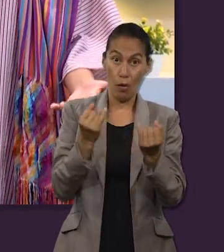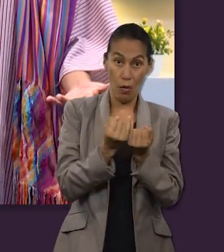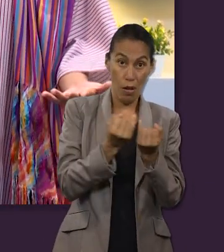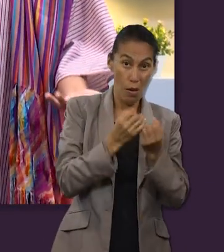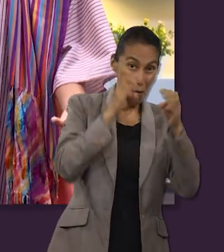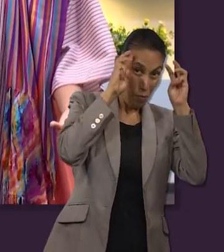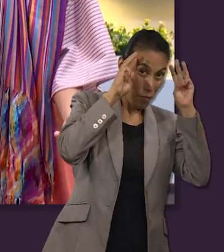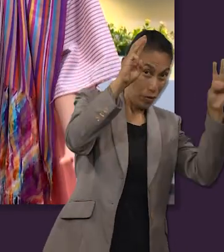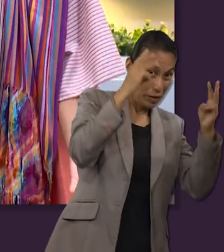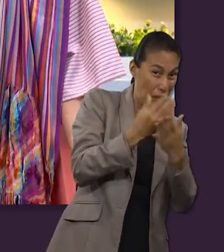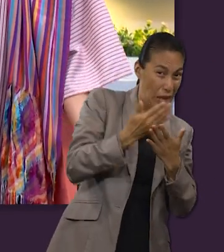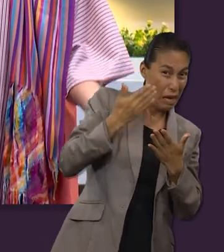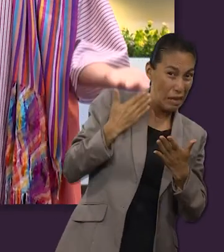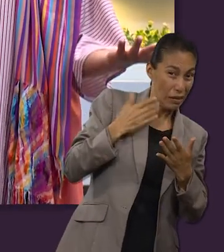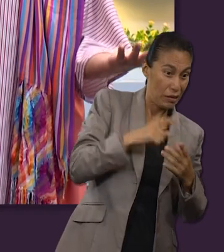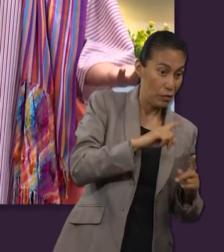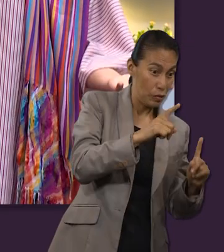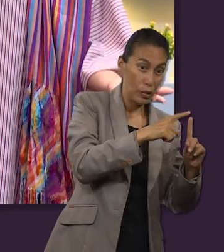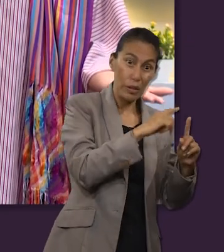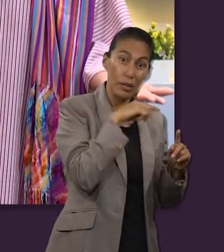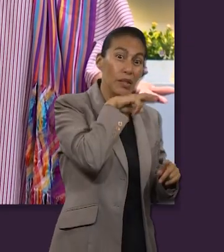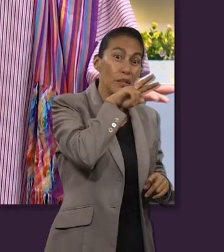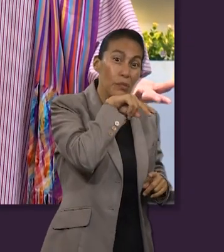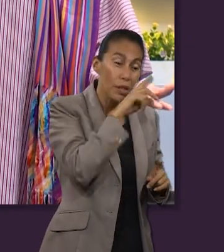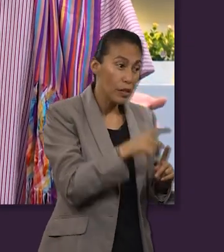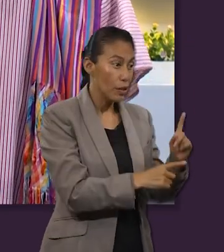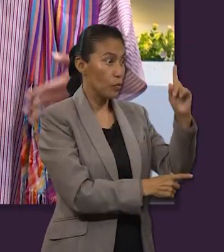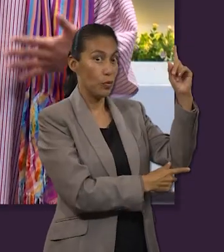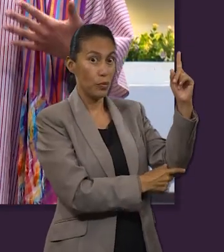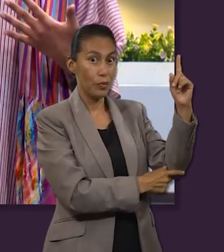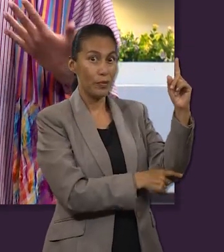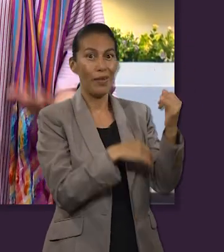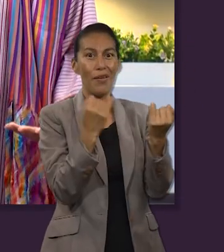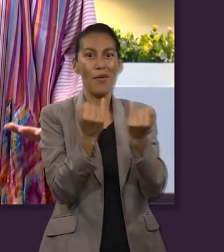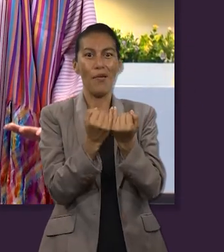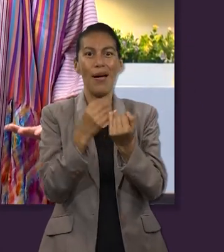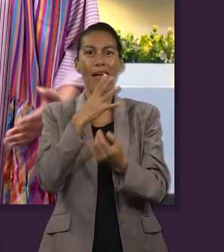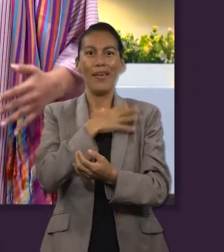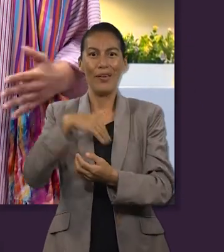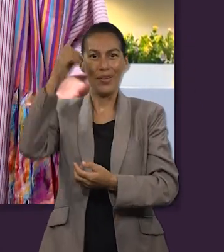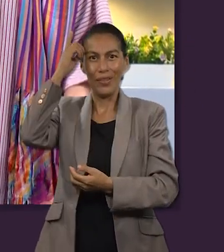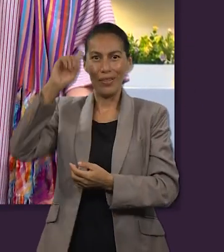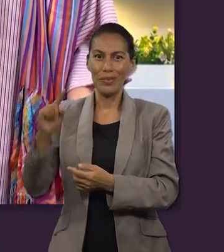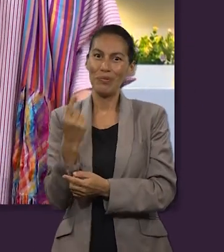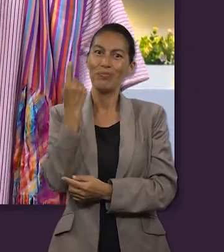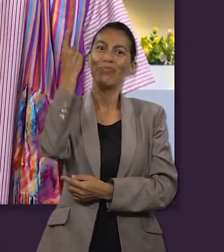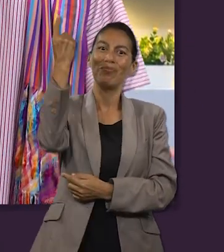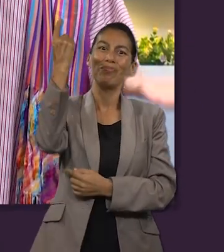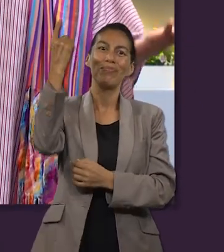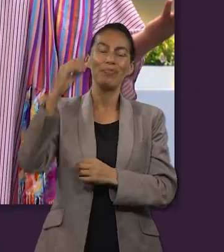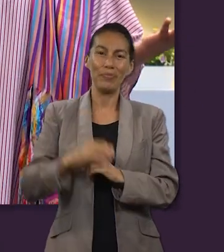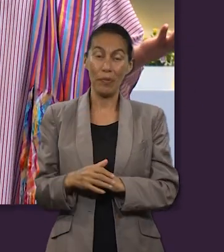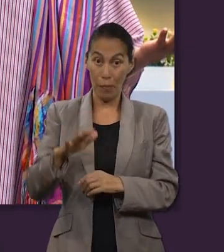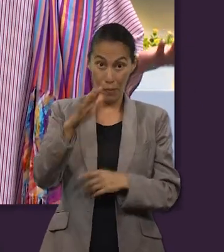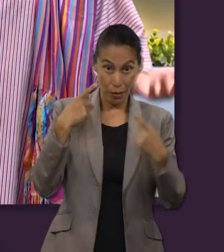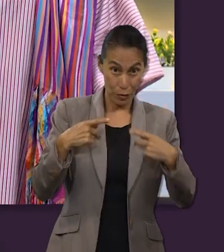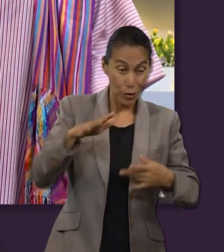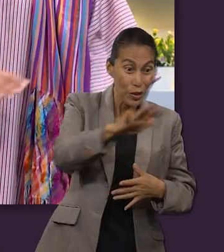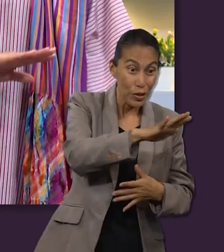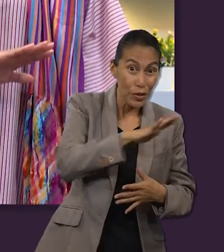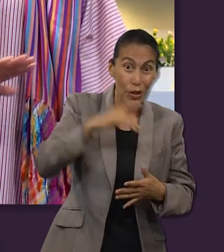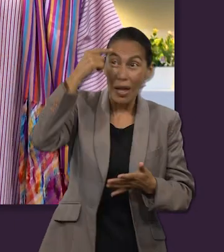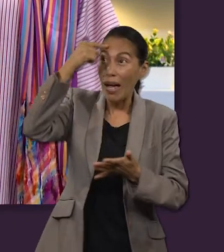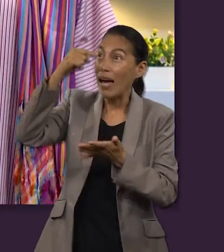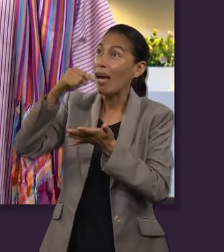Y como Moisés levantó la serpiente en el desierto, así es necesario que el Hijo del Hombre sea levantado,